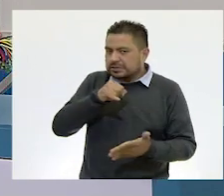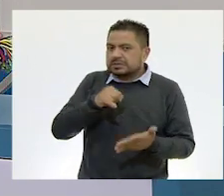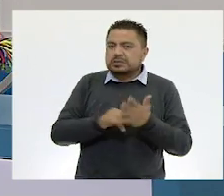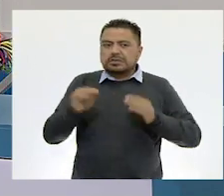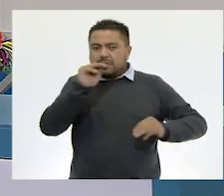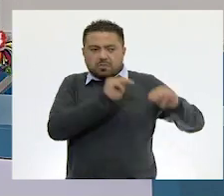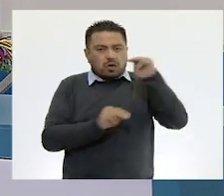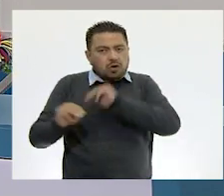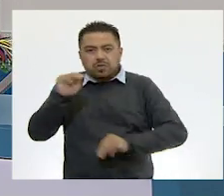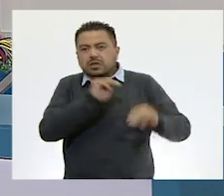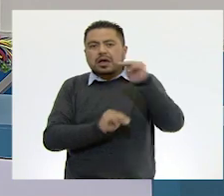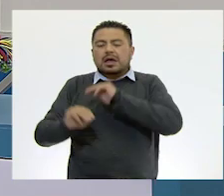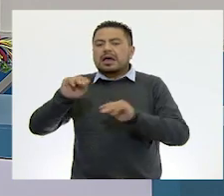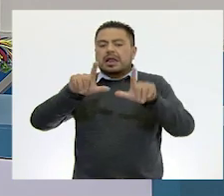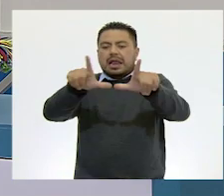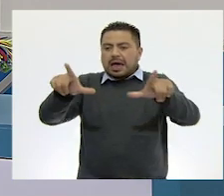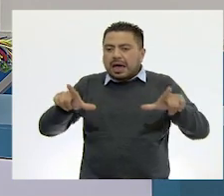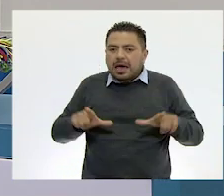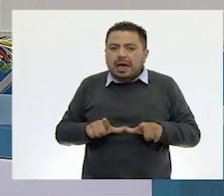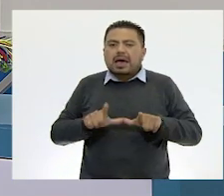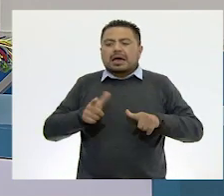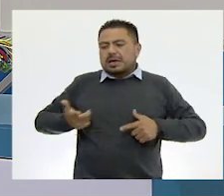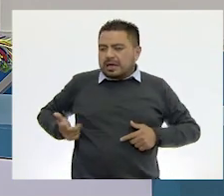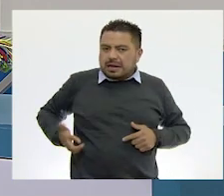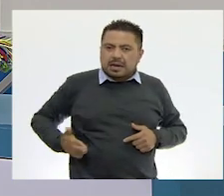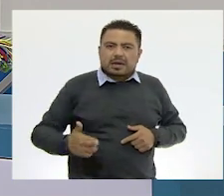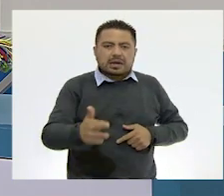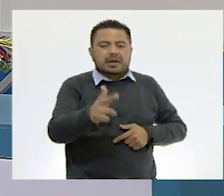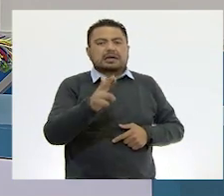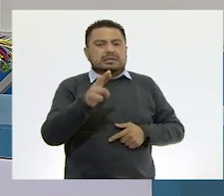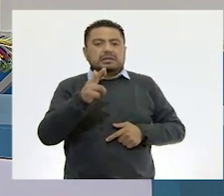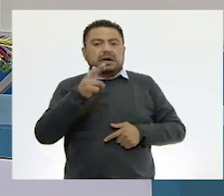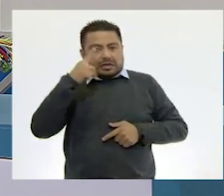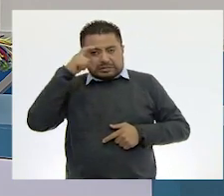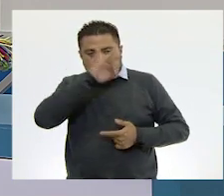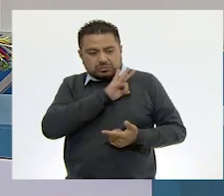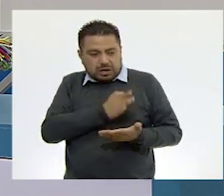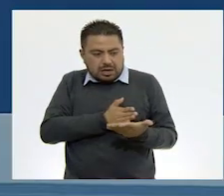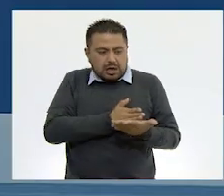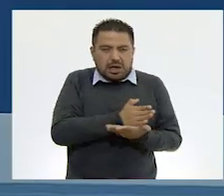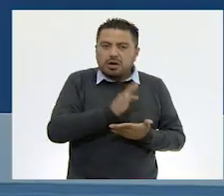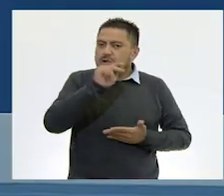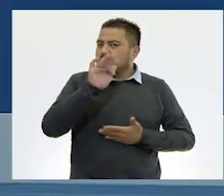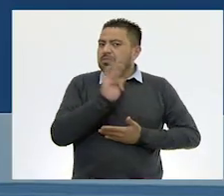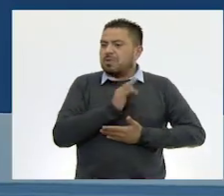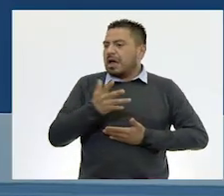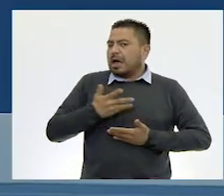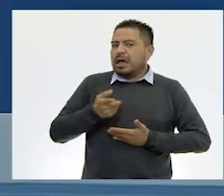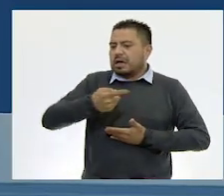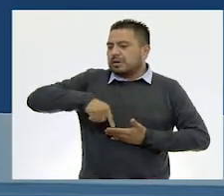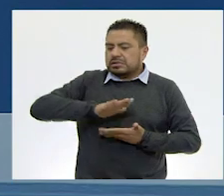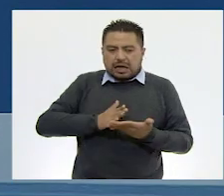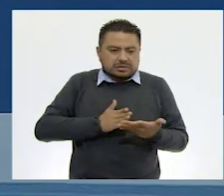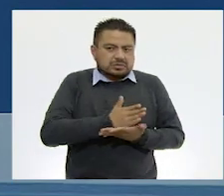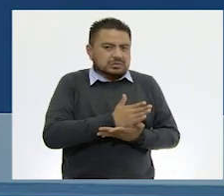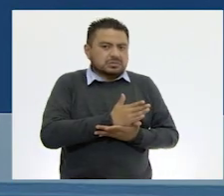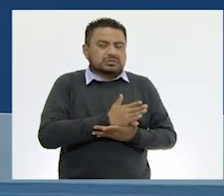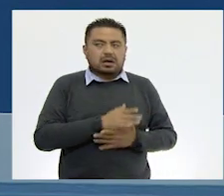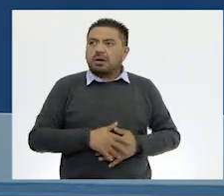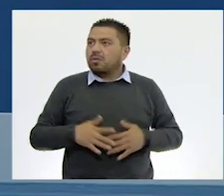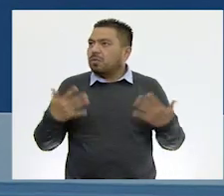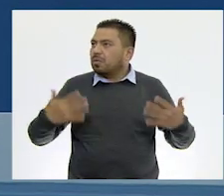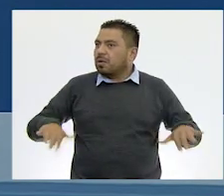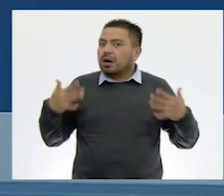en las montañas, en los lagos, en los ríos, difícil acceso, que no podemos tener mucho acceso a ellos. ¡Wow!